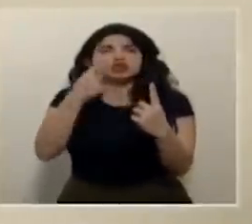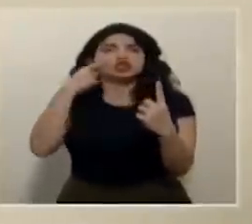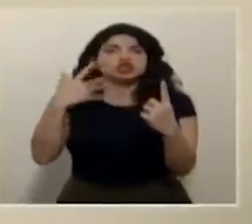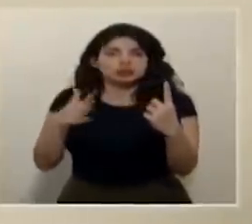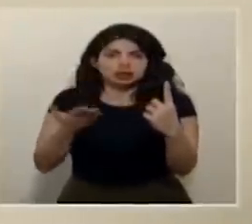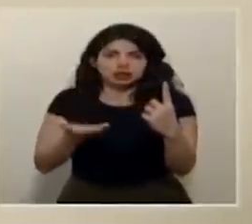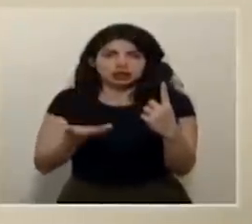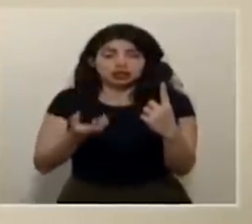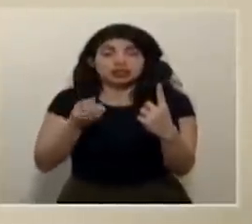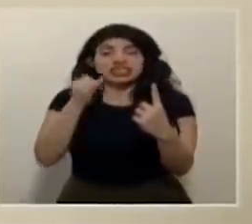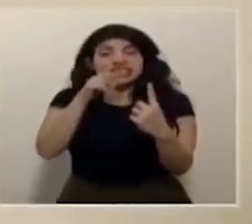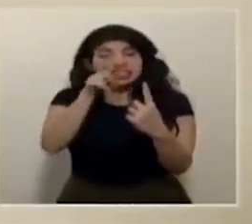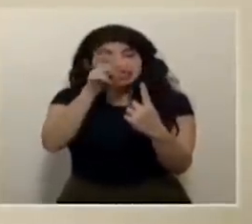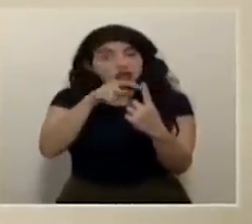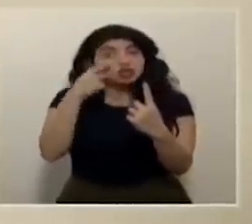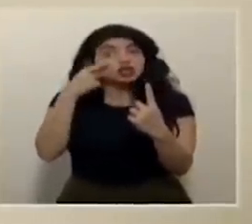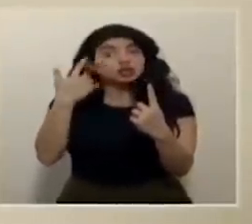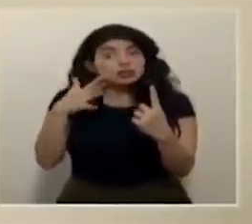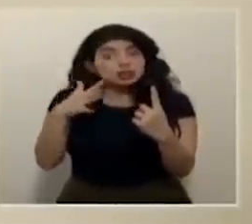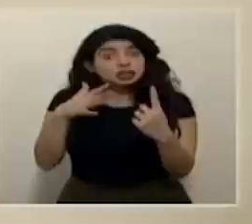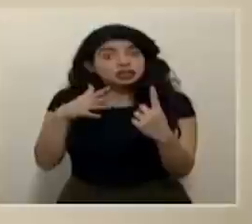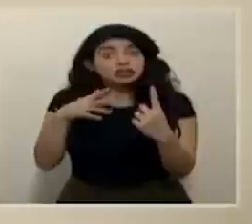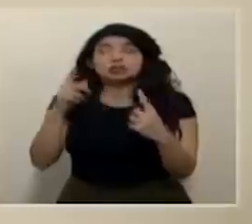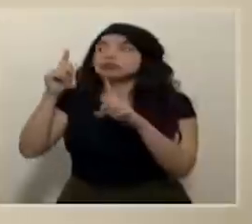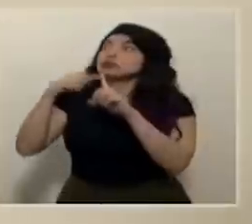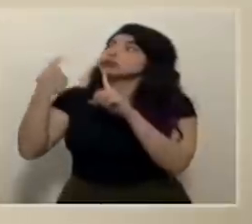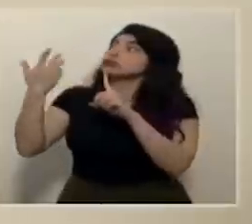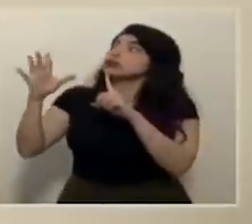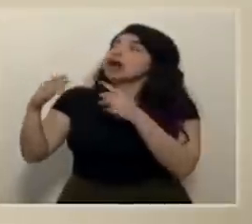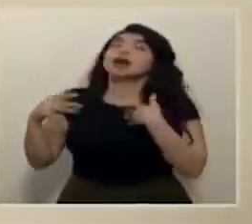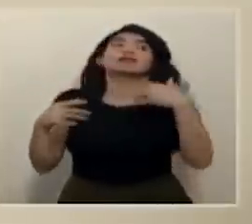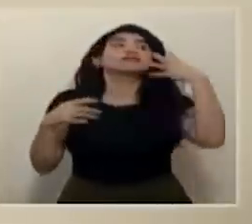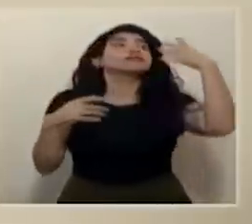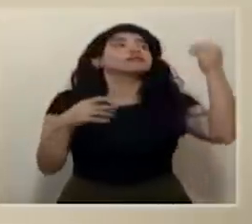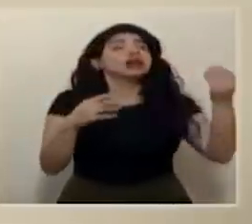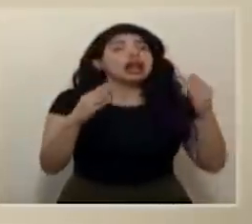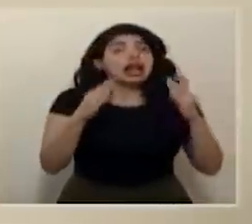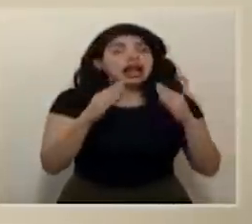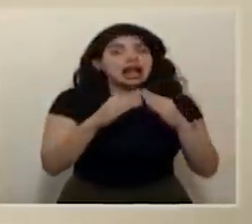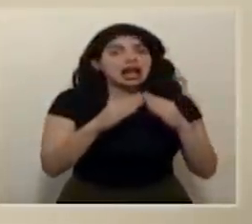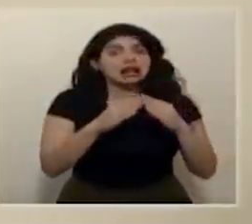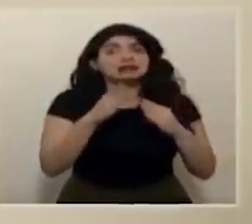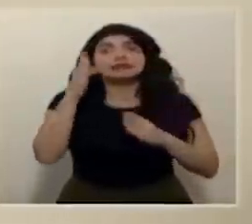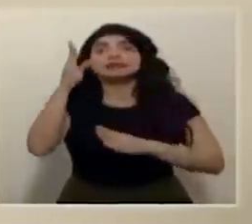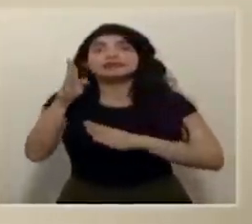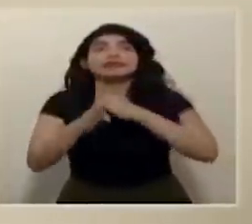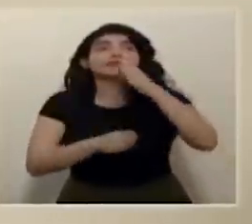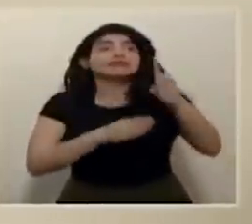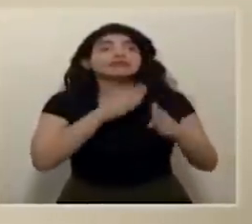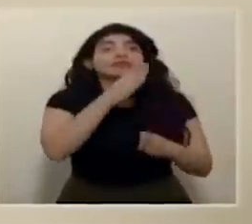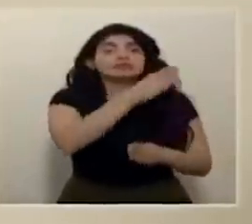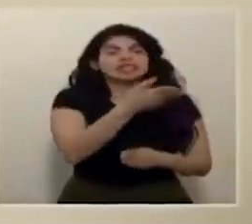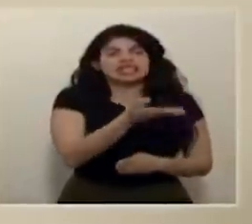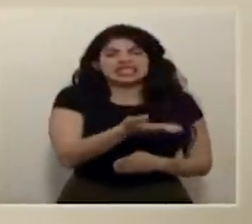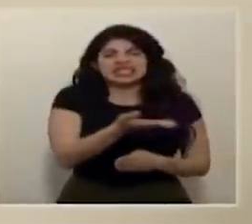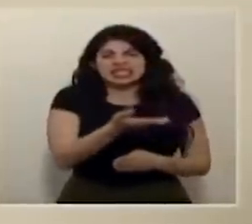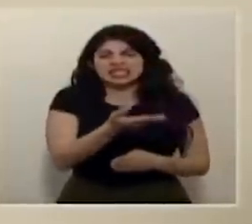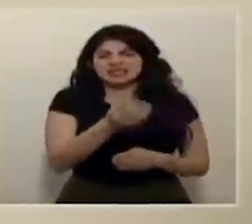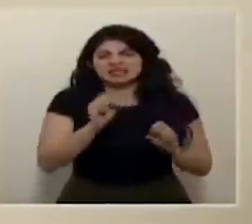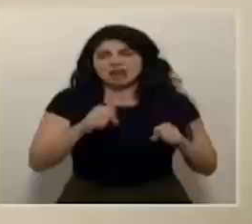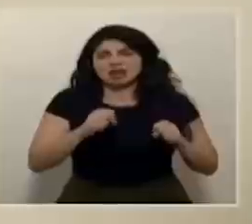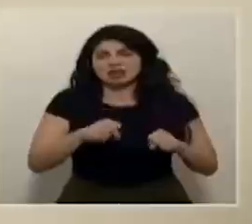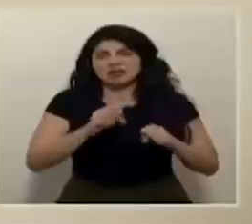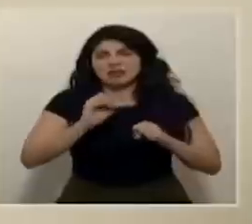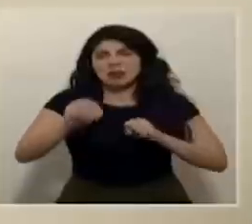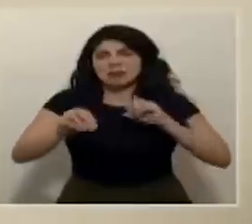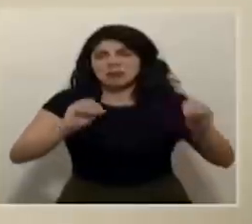que usted es sospechoso y sale de su casa empieza a ir a diferentes lugares está potencialmente infectando a